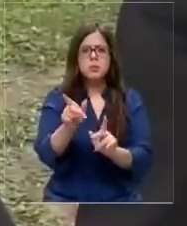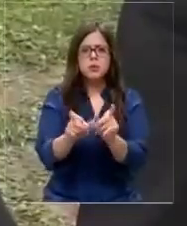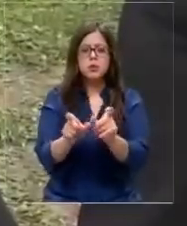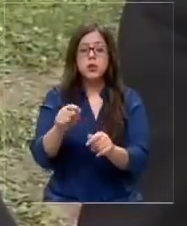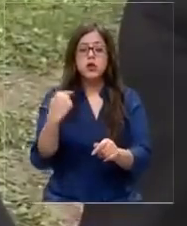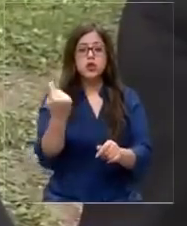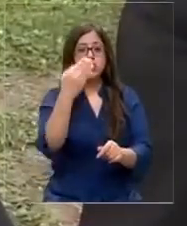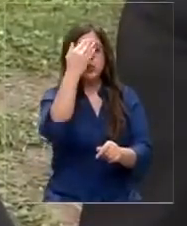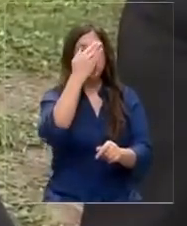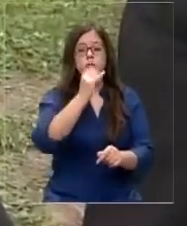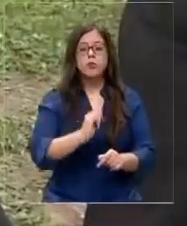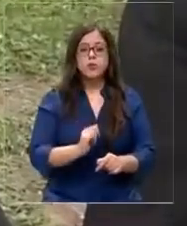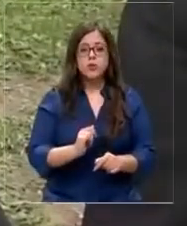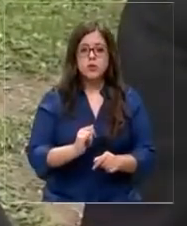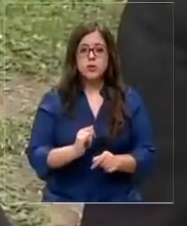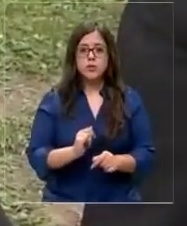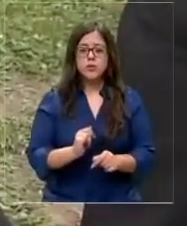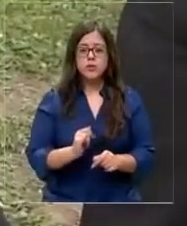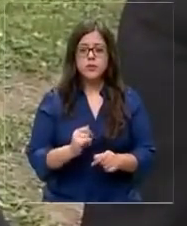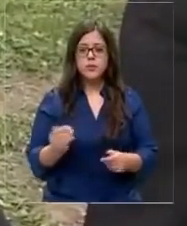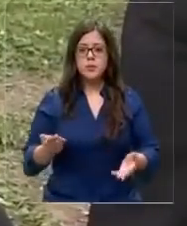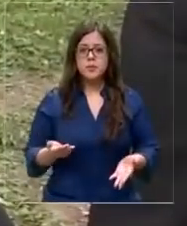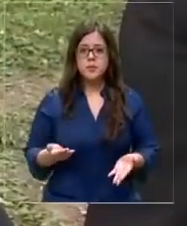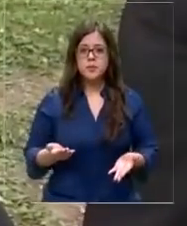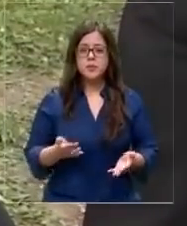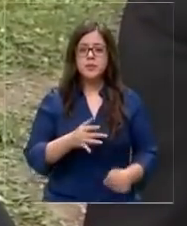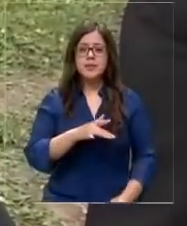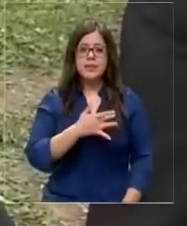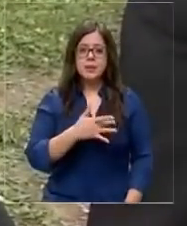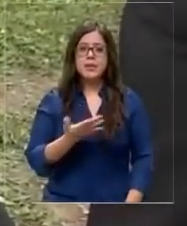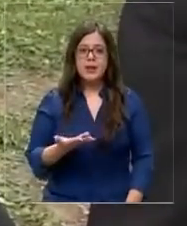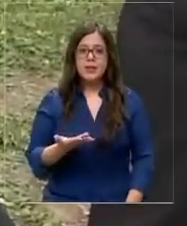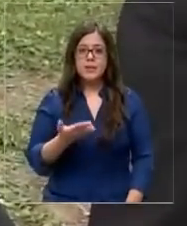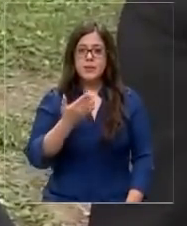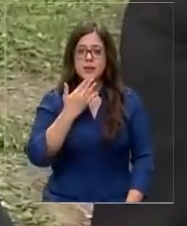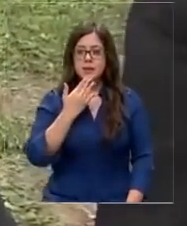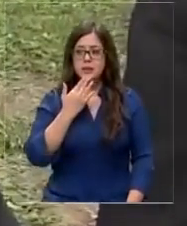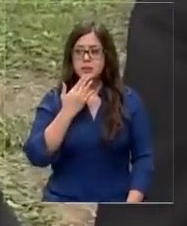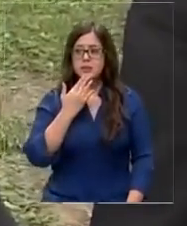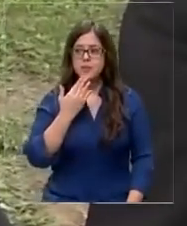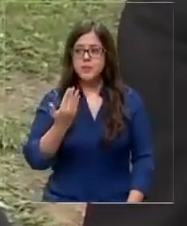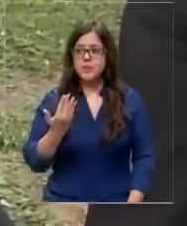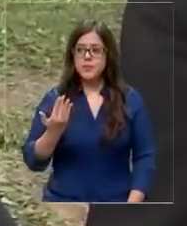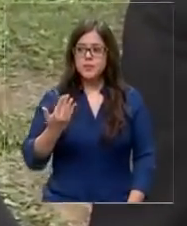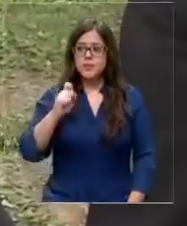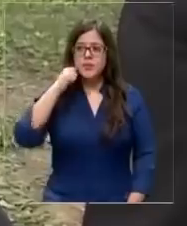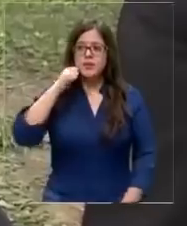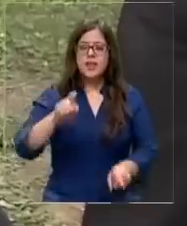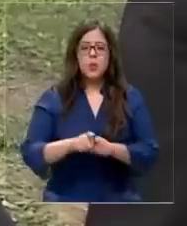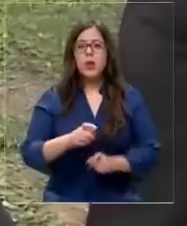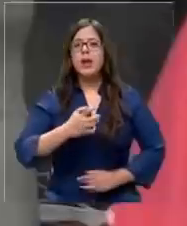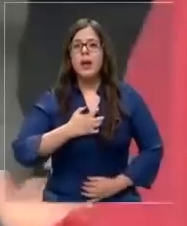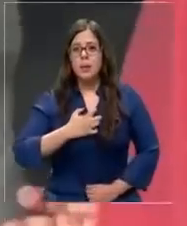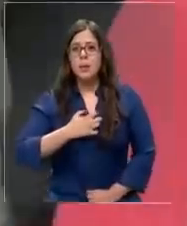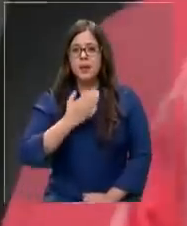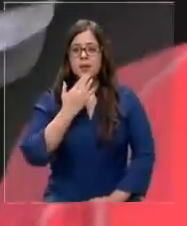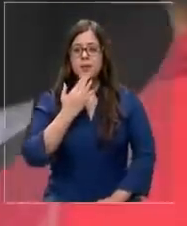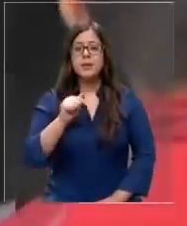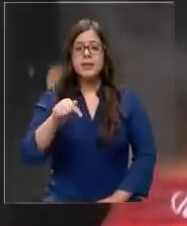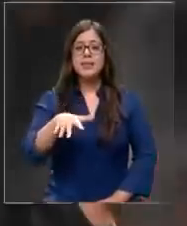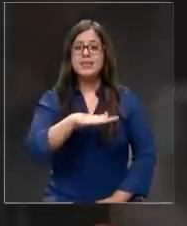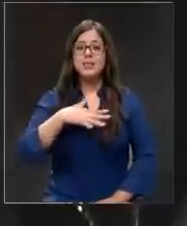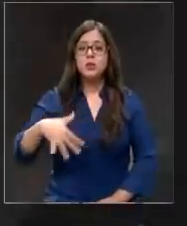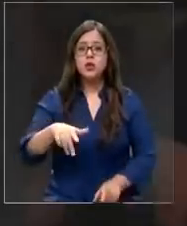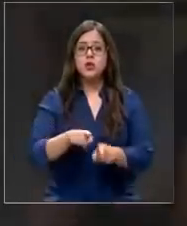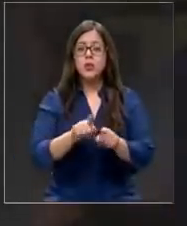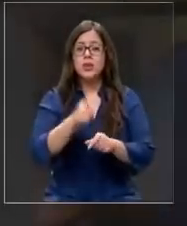Todos estamos preocupados porque lamentable y otra cosa que da con un poquito miedo también. El hecho